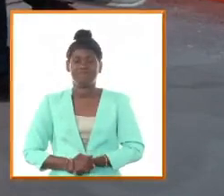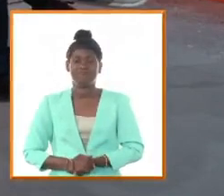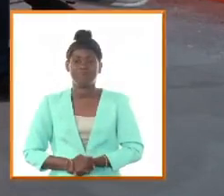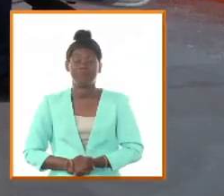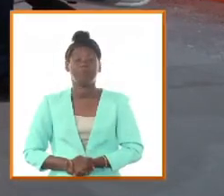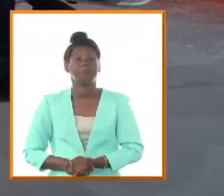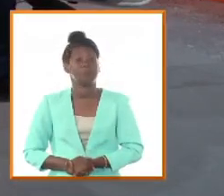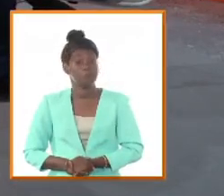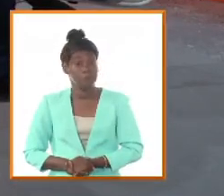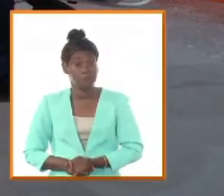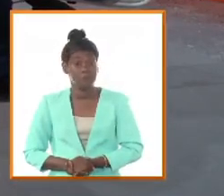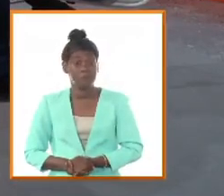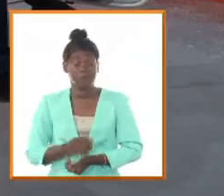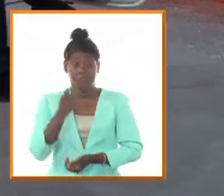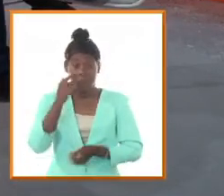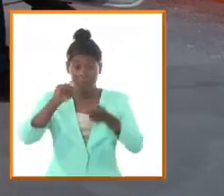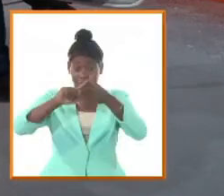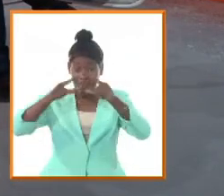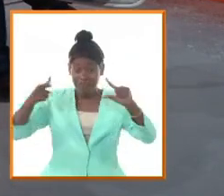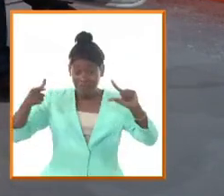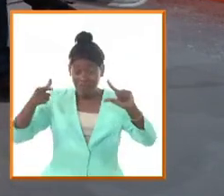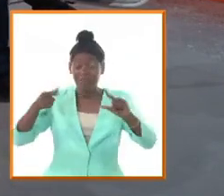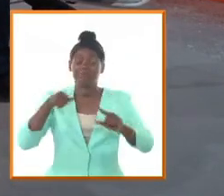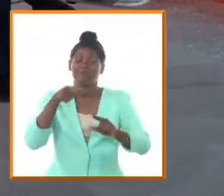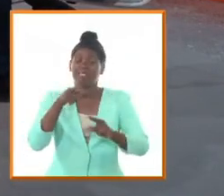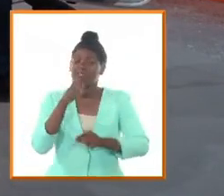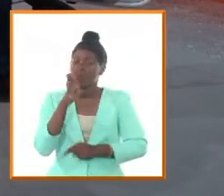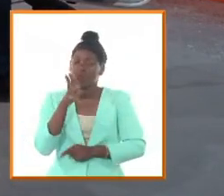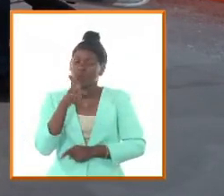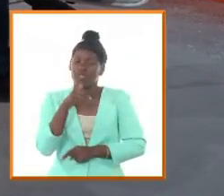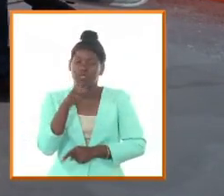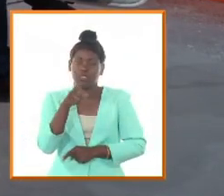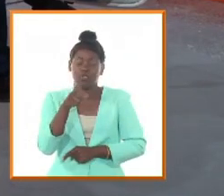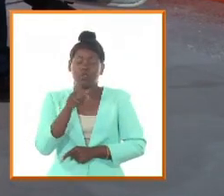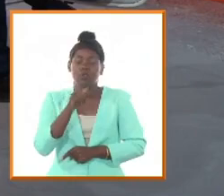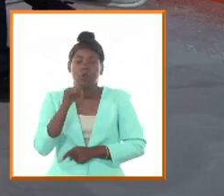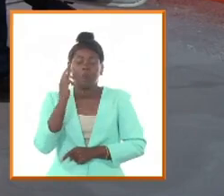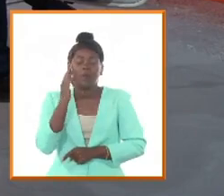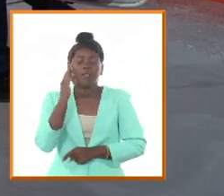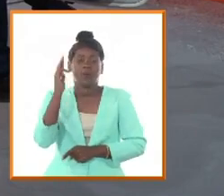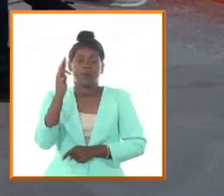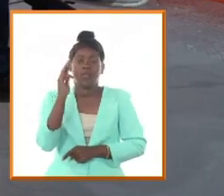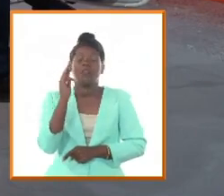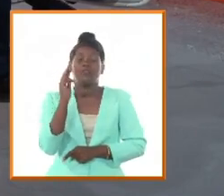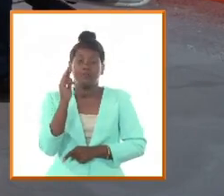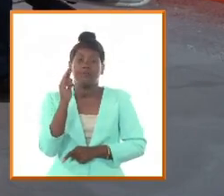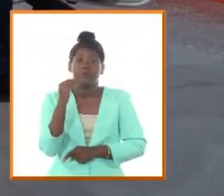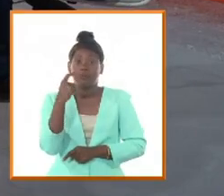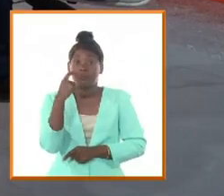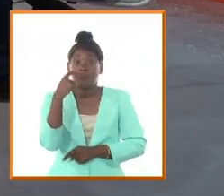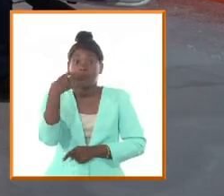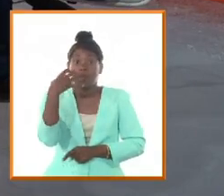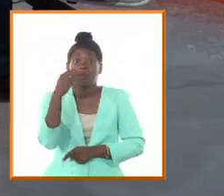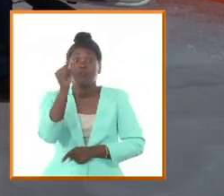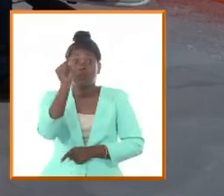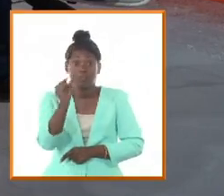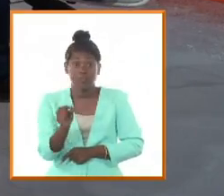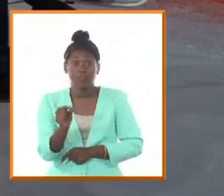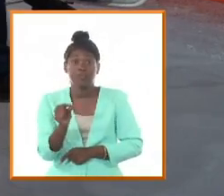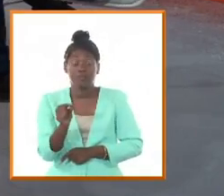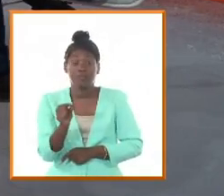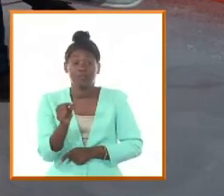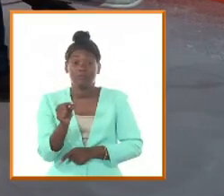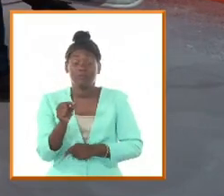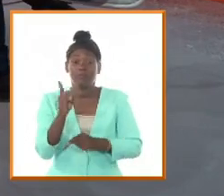bueno sirva este pequeño fragmento de la pupila Inson hace 5 años para rendir homenaje también a una de las grandes agramontinas a la